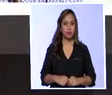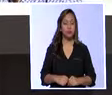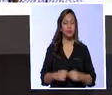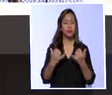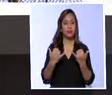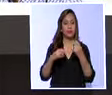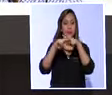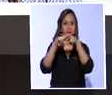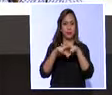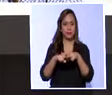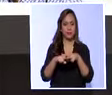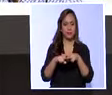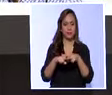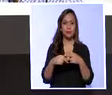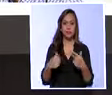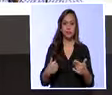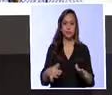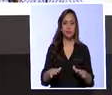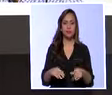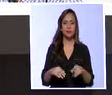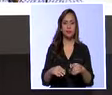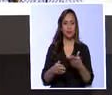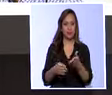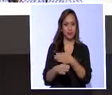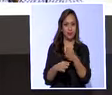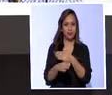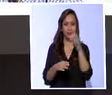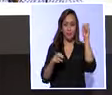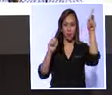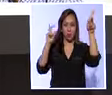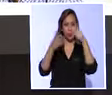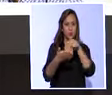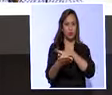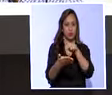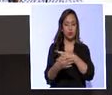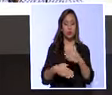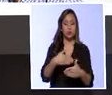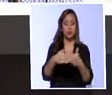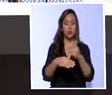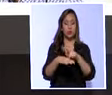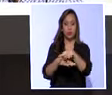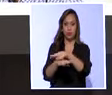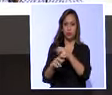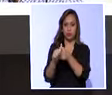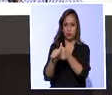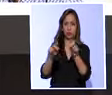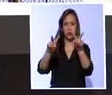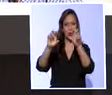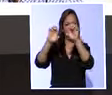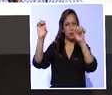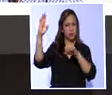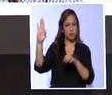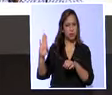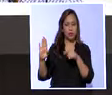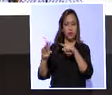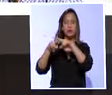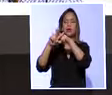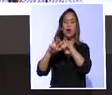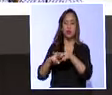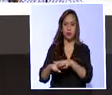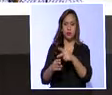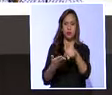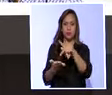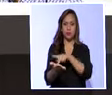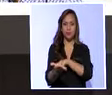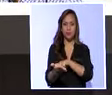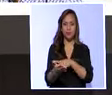Ahora revisamos lo dicho en nuestros espacios de opinión. El proceso de fiscalización en el caso Odebrecht fue el tema de análisis durante el